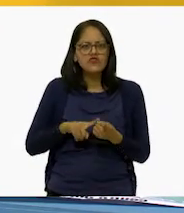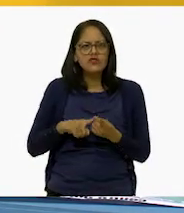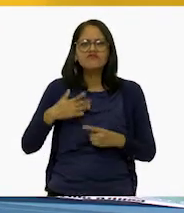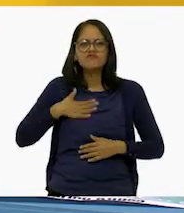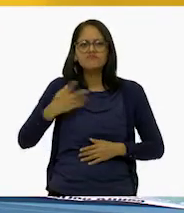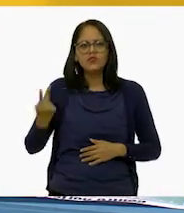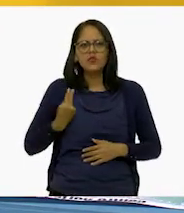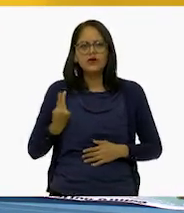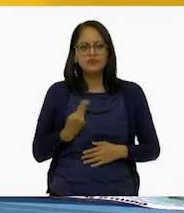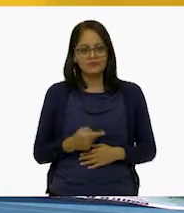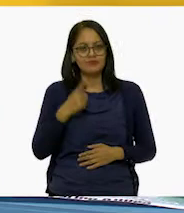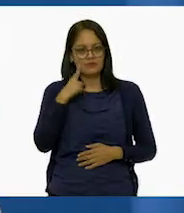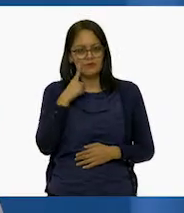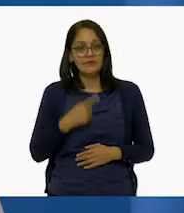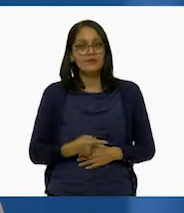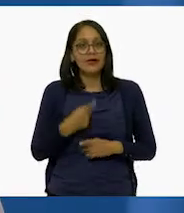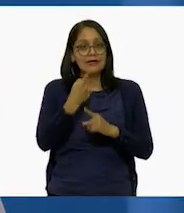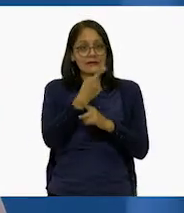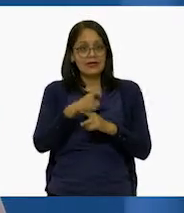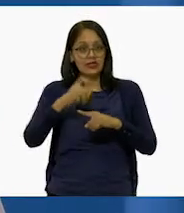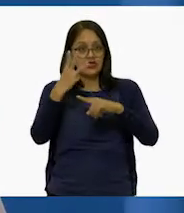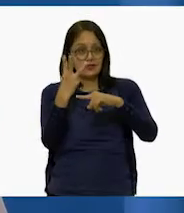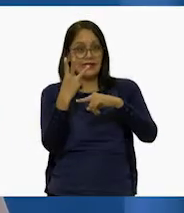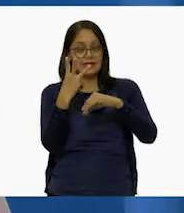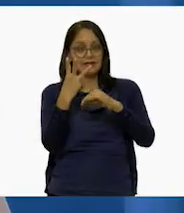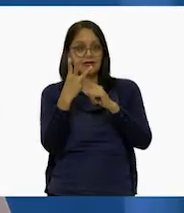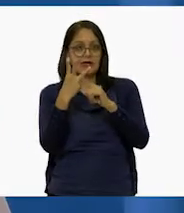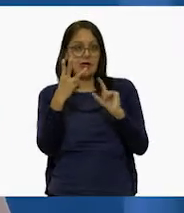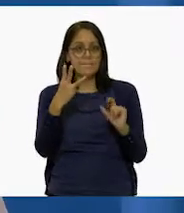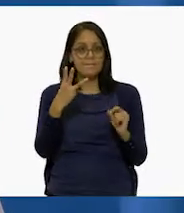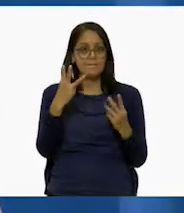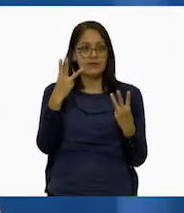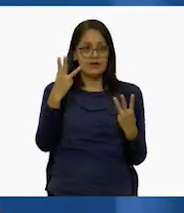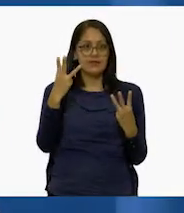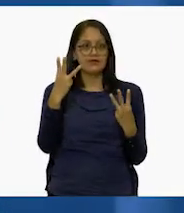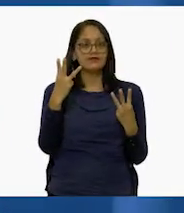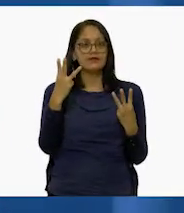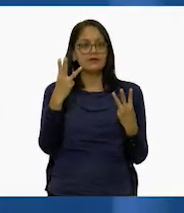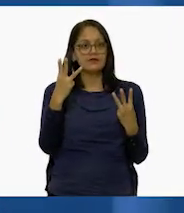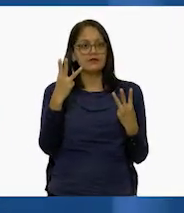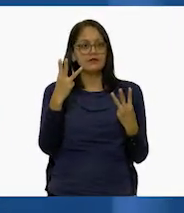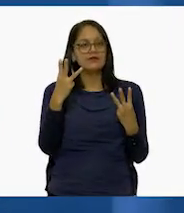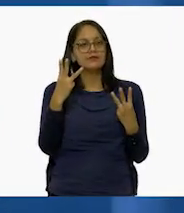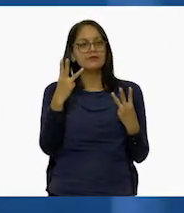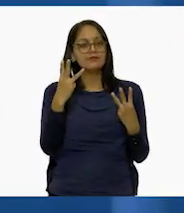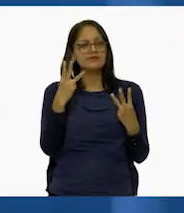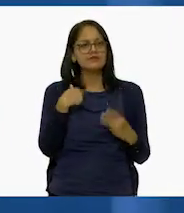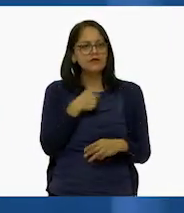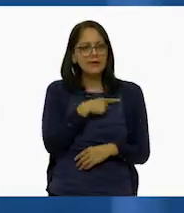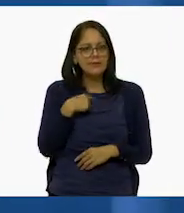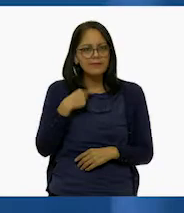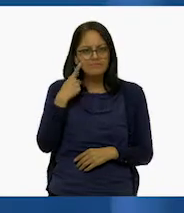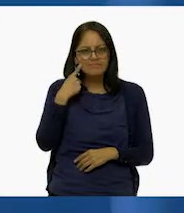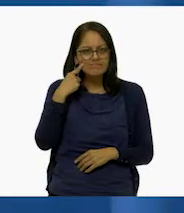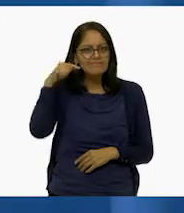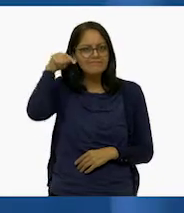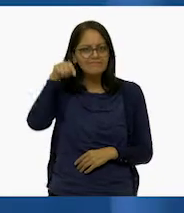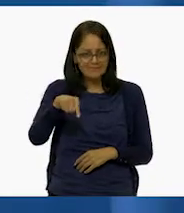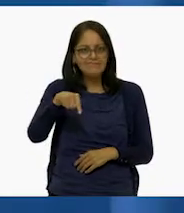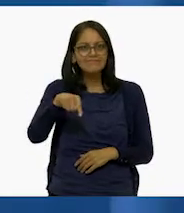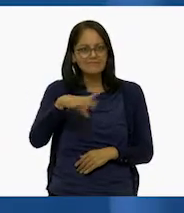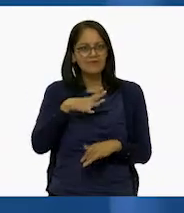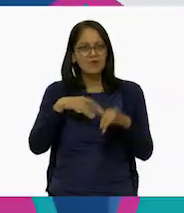103 grados, 23, debemos de estar en esta